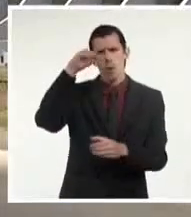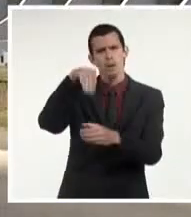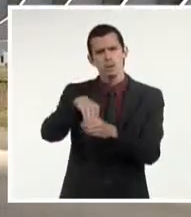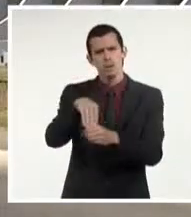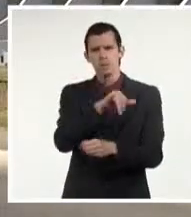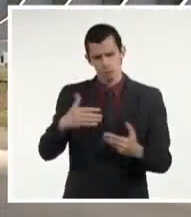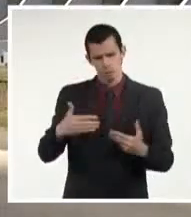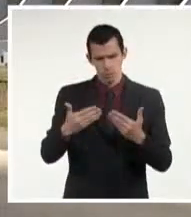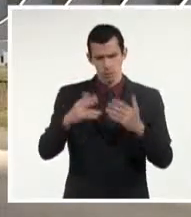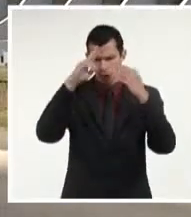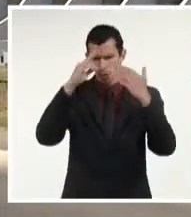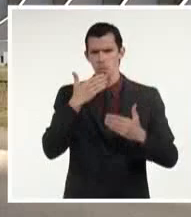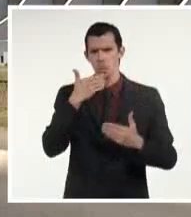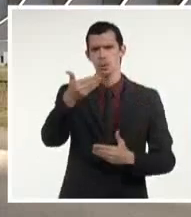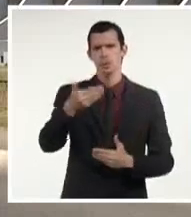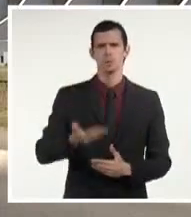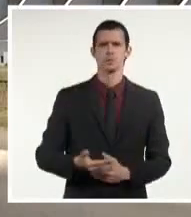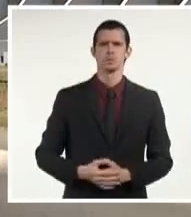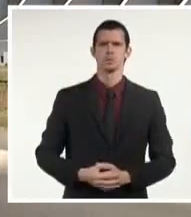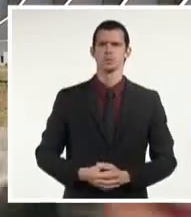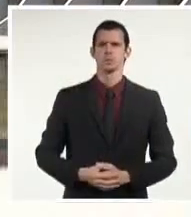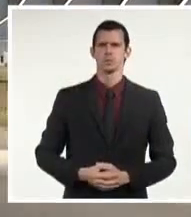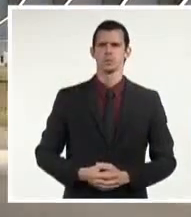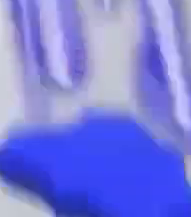Rivero, Sistema Informativo de la Televisión.